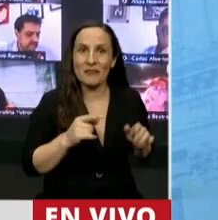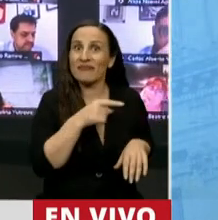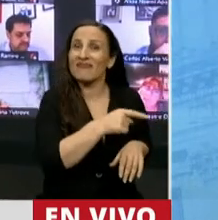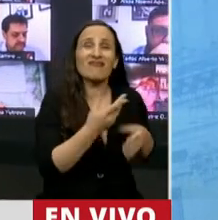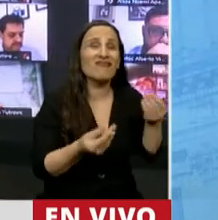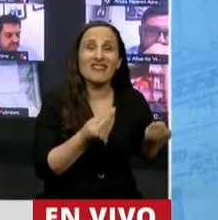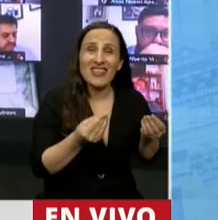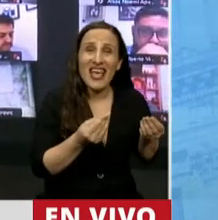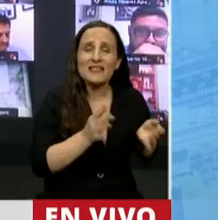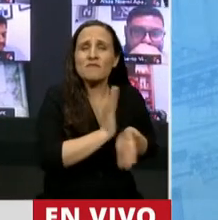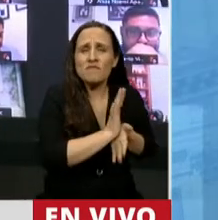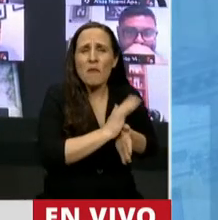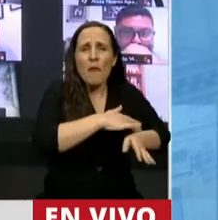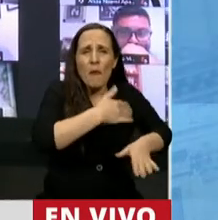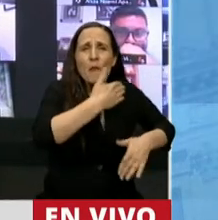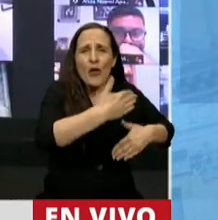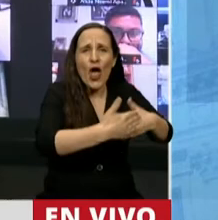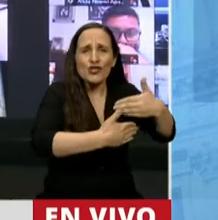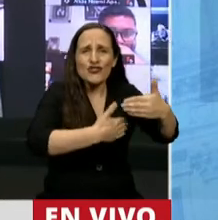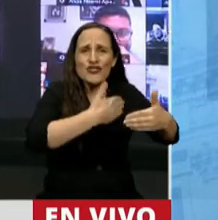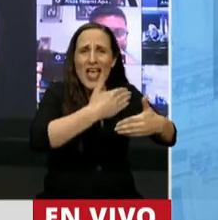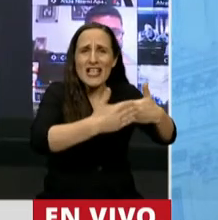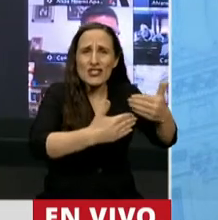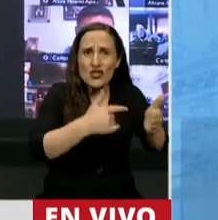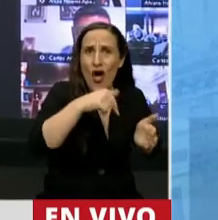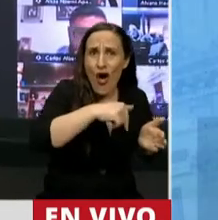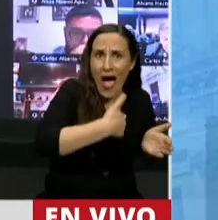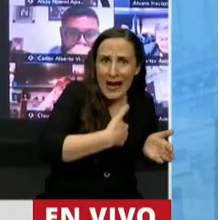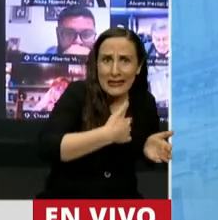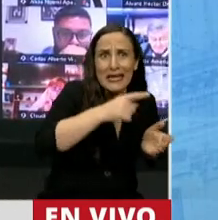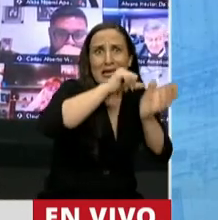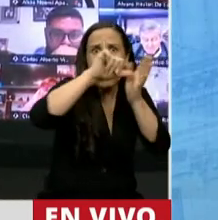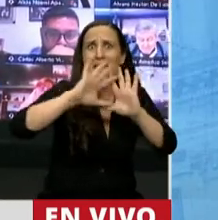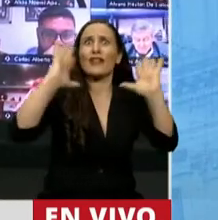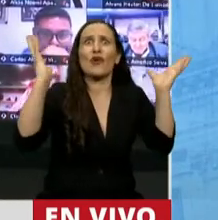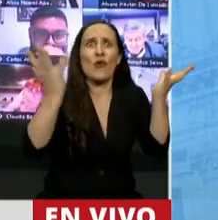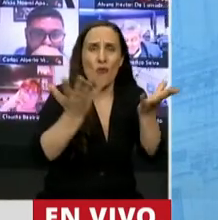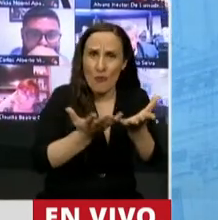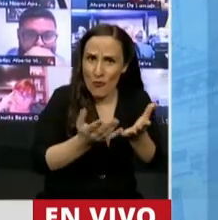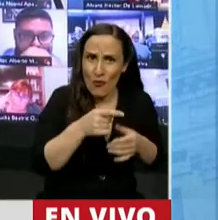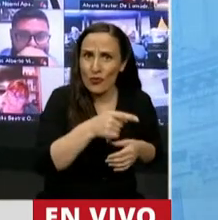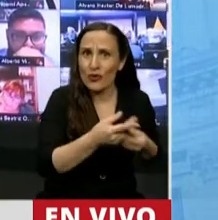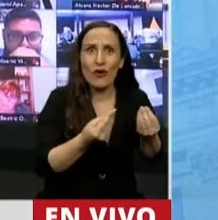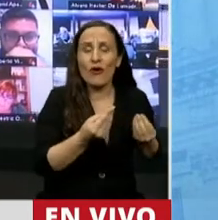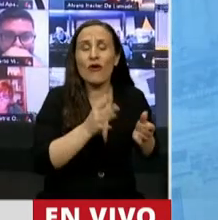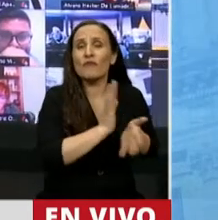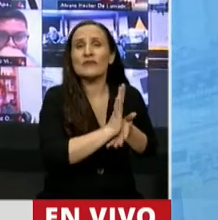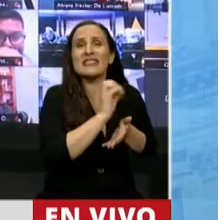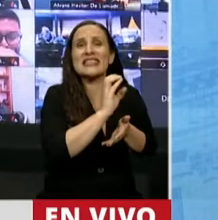llama un proceso que acá y en todo el mundo se denomina liberal,